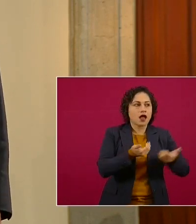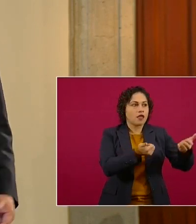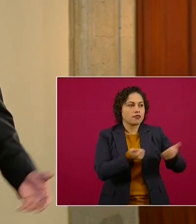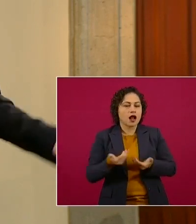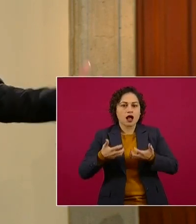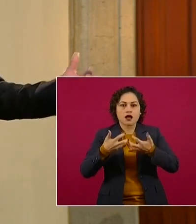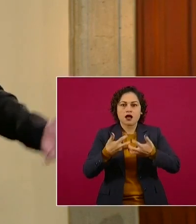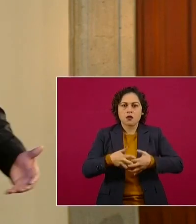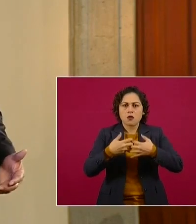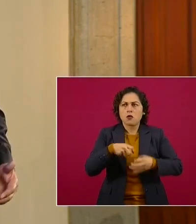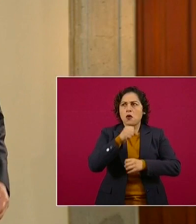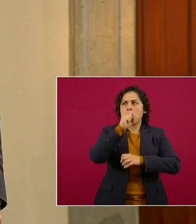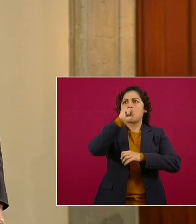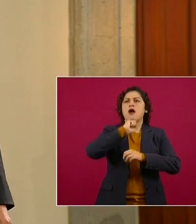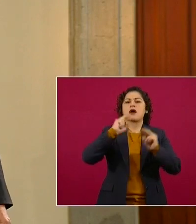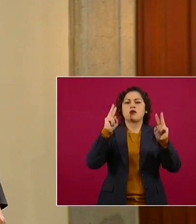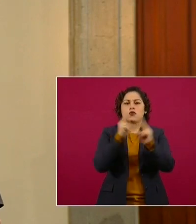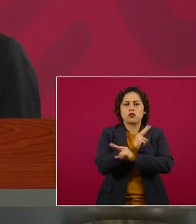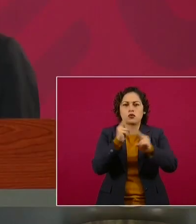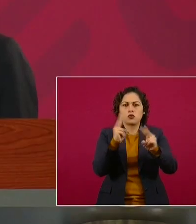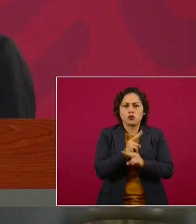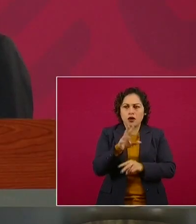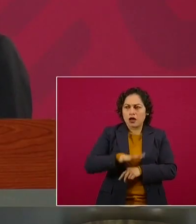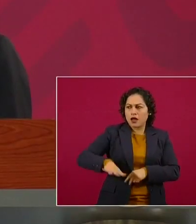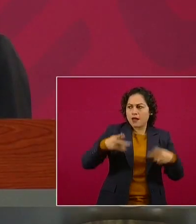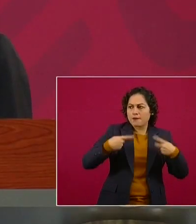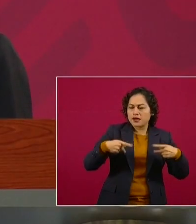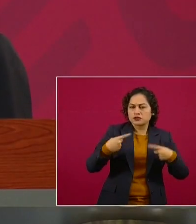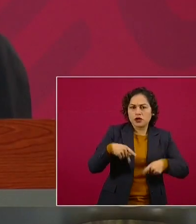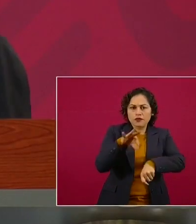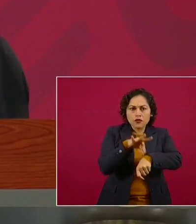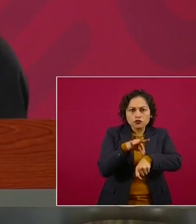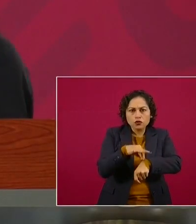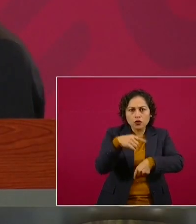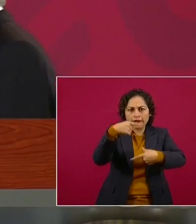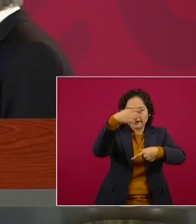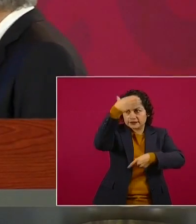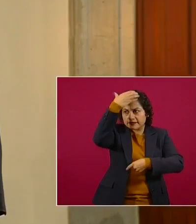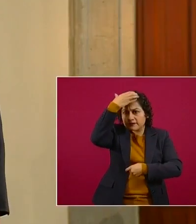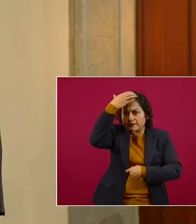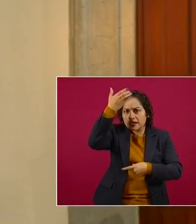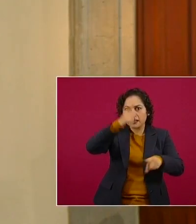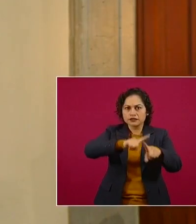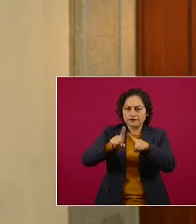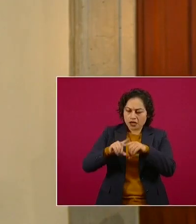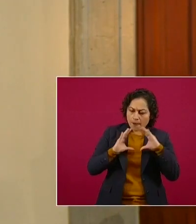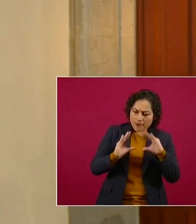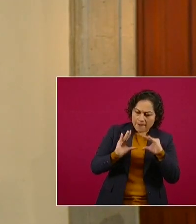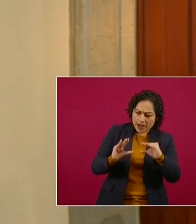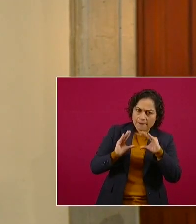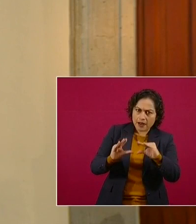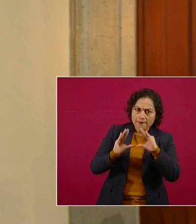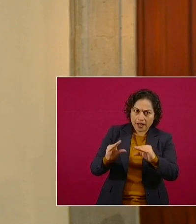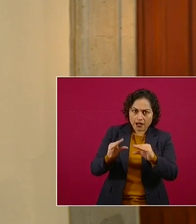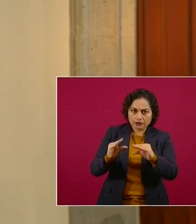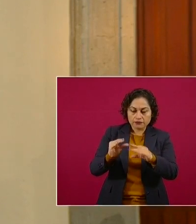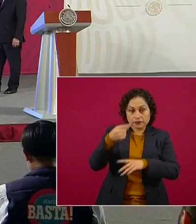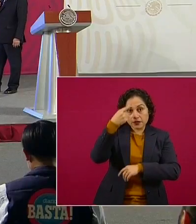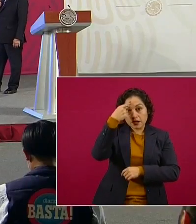capacitar médicos, enfermeras. Y ningún enfermo